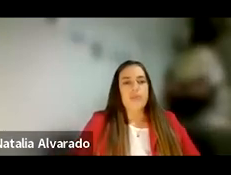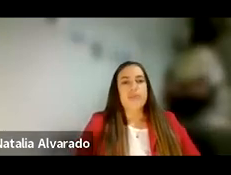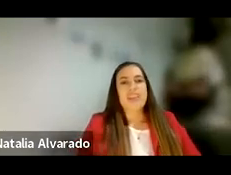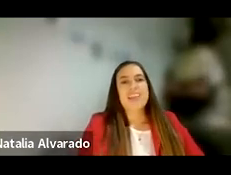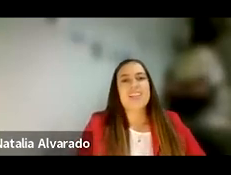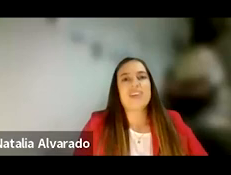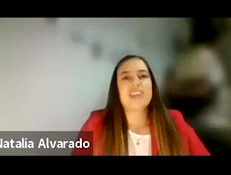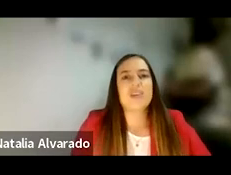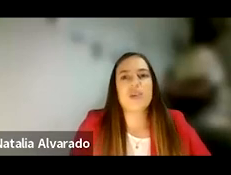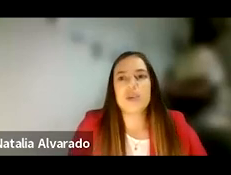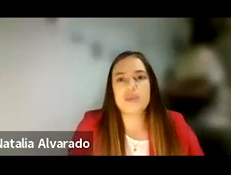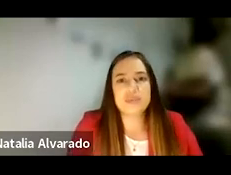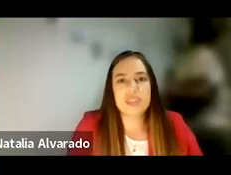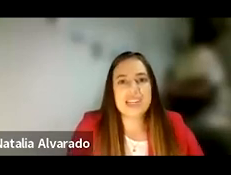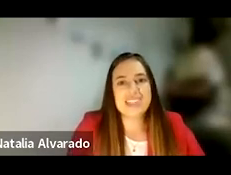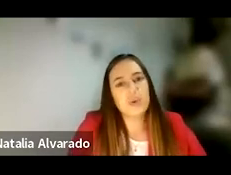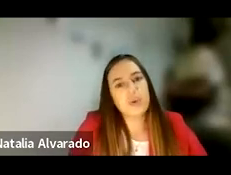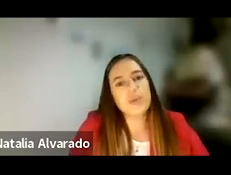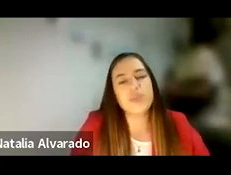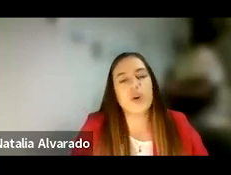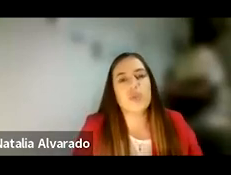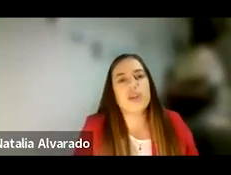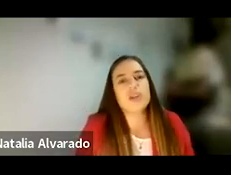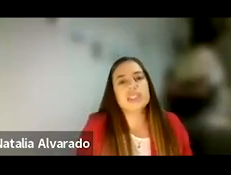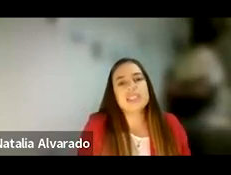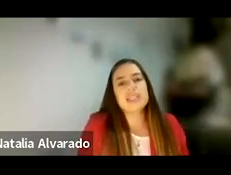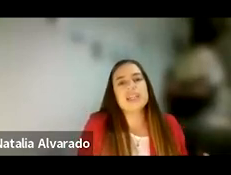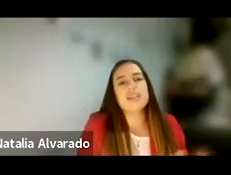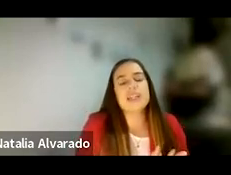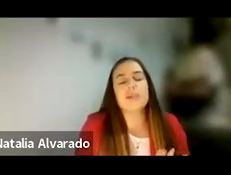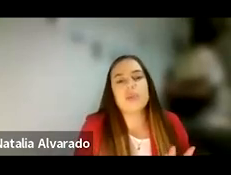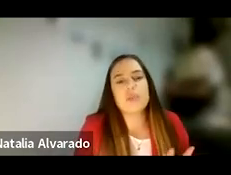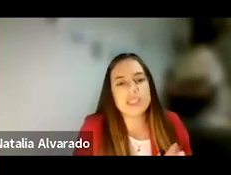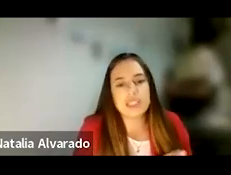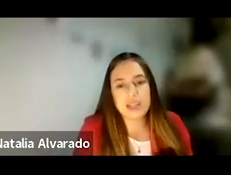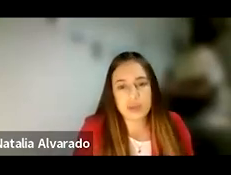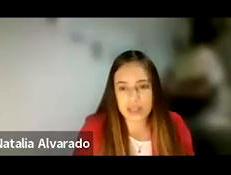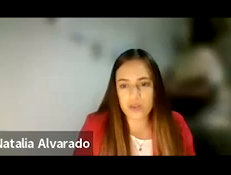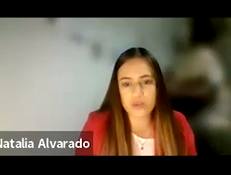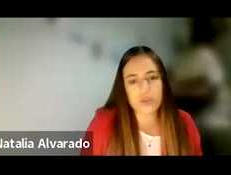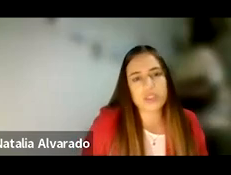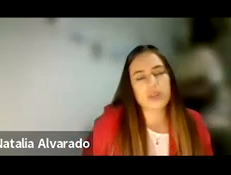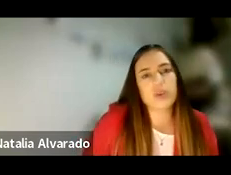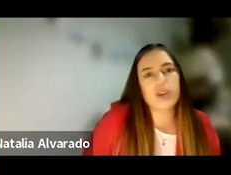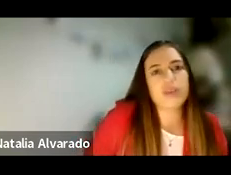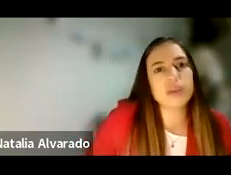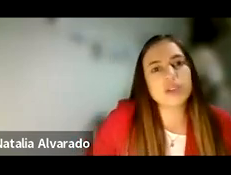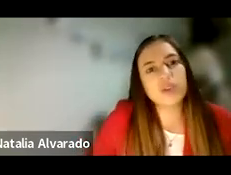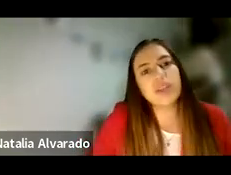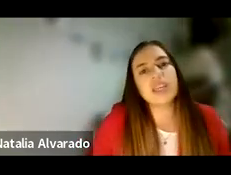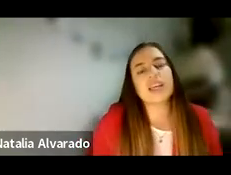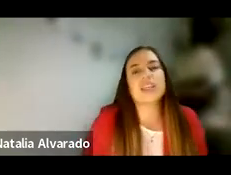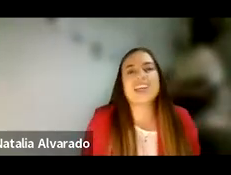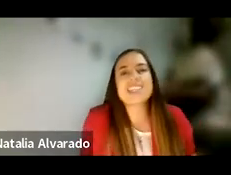Bueno, les reitero el saludo. Como bien lo decía Ivania, mi nombre es Natalia Alvarado, soy psicóloga de